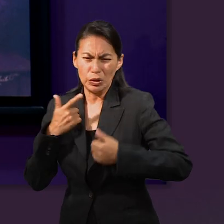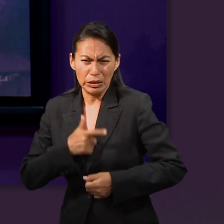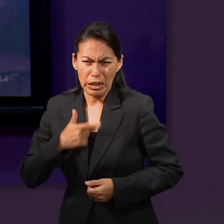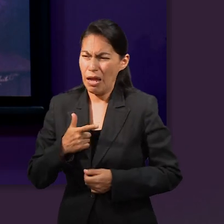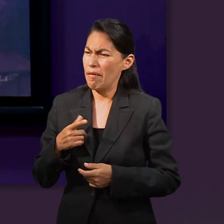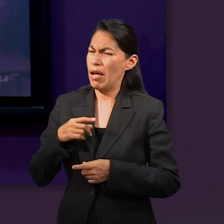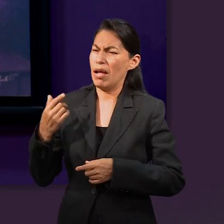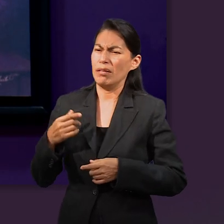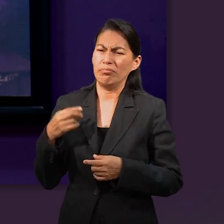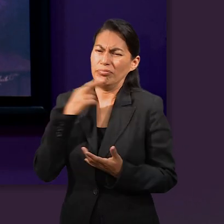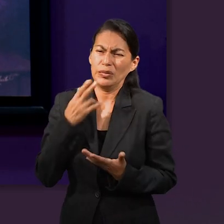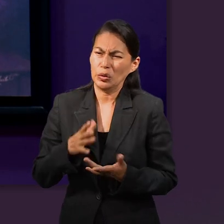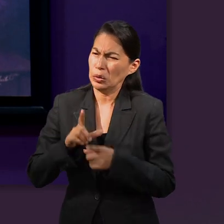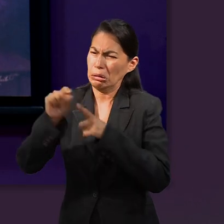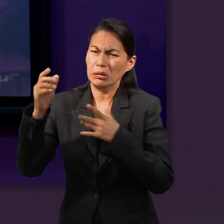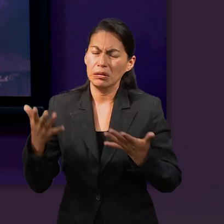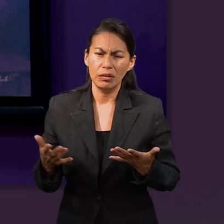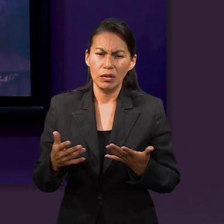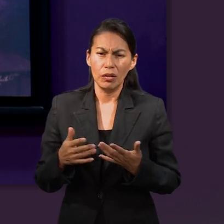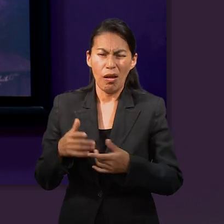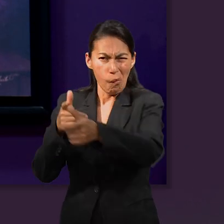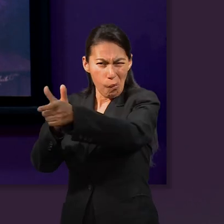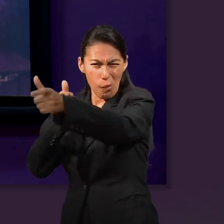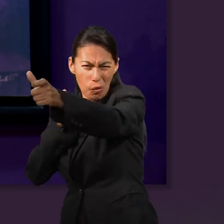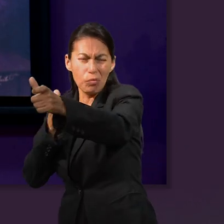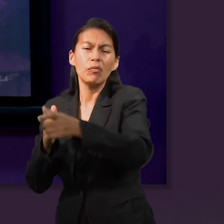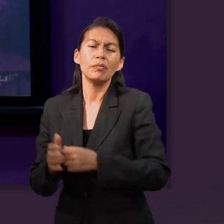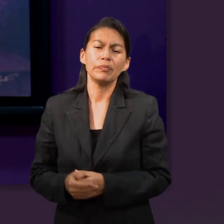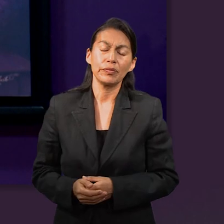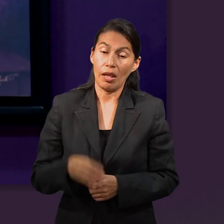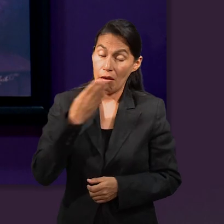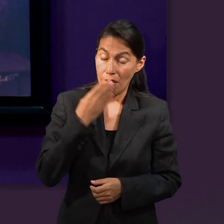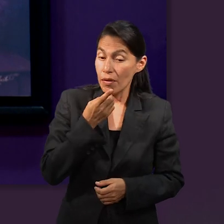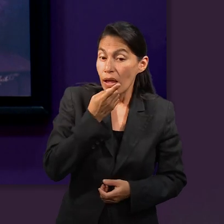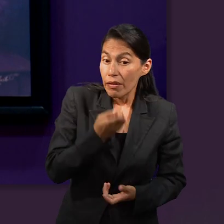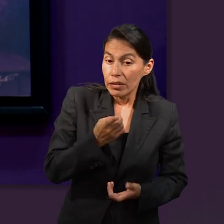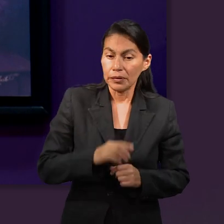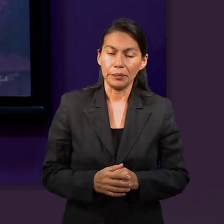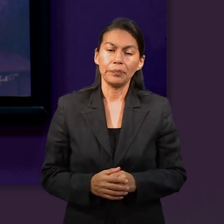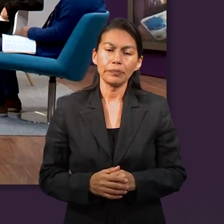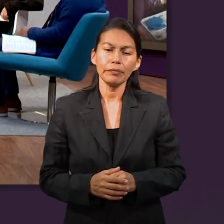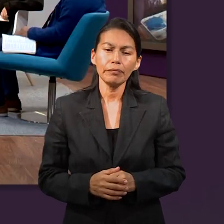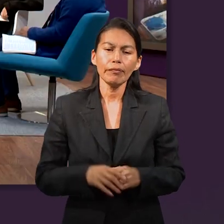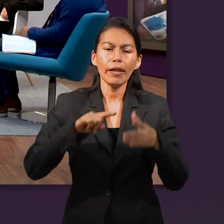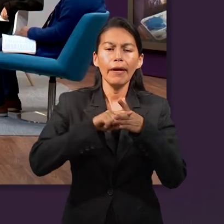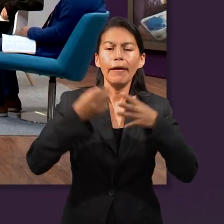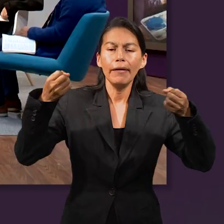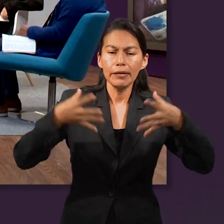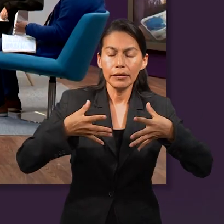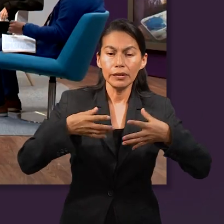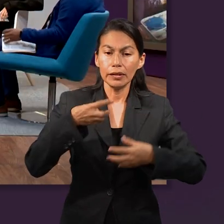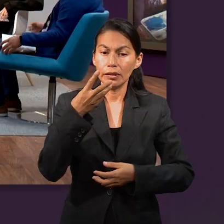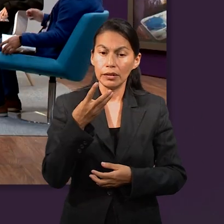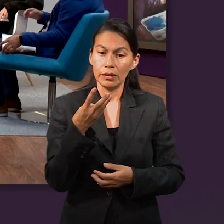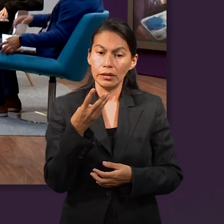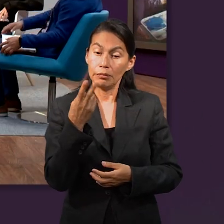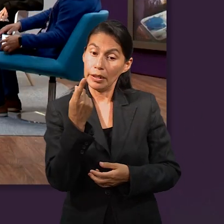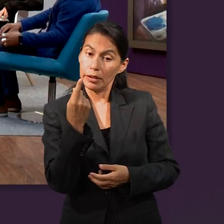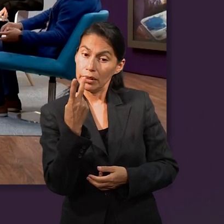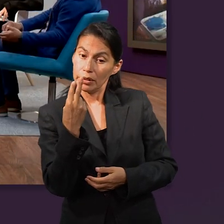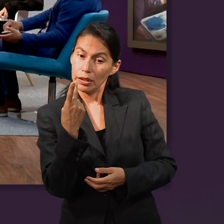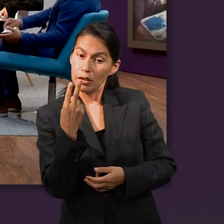casa, la aventura, la adrenalina. Ajá. Y donde tristemente la misma Biblia nos revela en